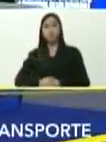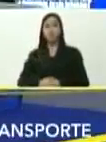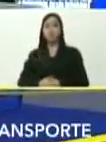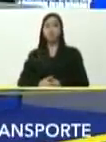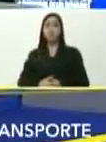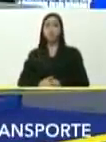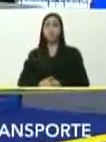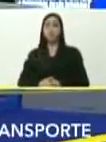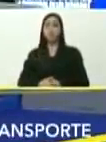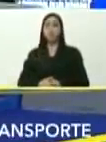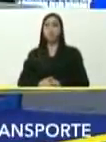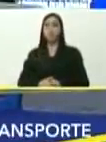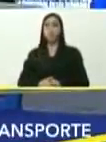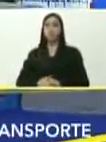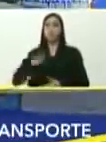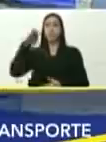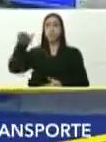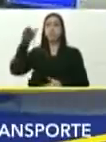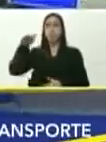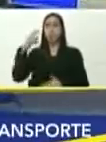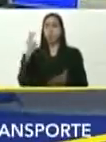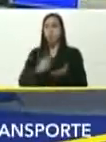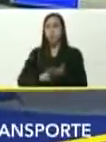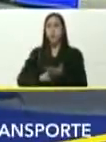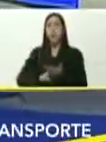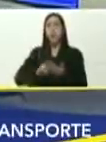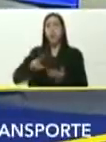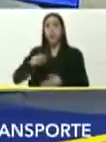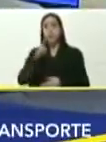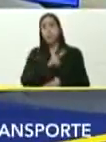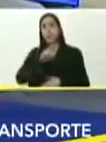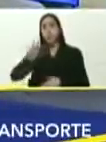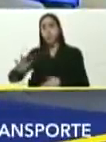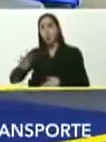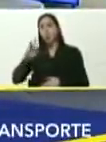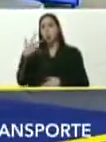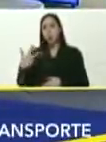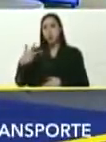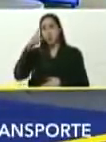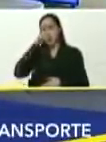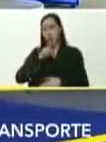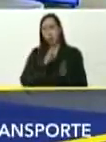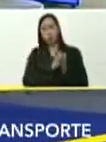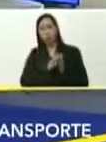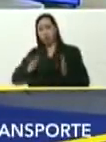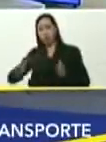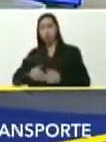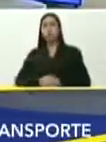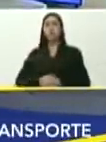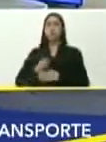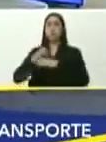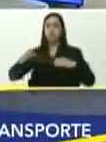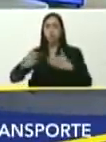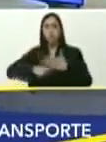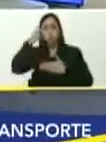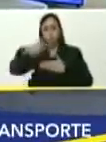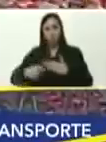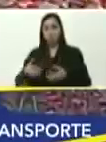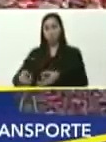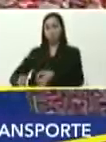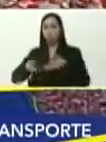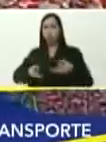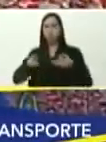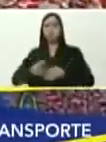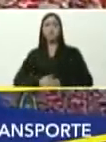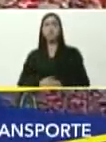quiero ver la proyección, 2023 y 2024, tres años, ver, en el transporte público, y la recuperación